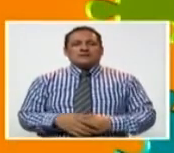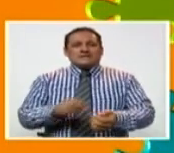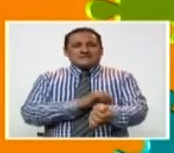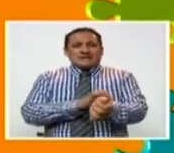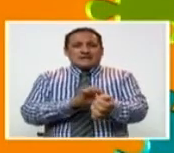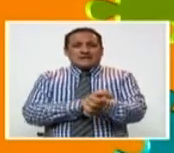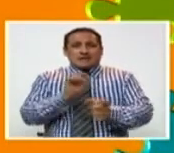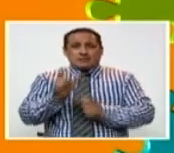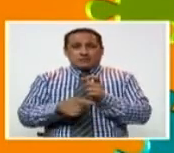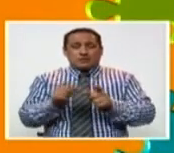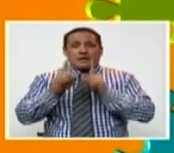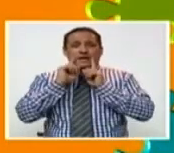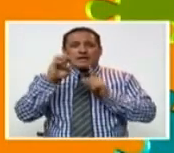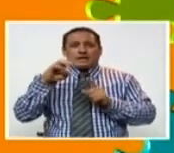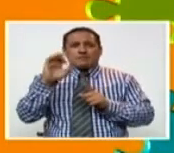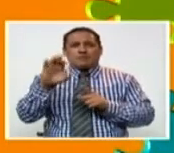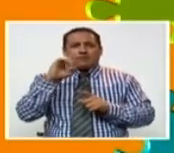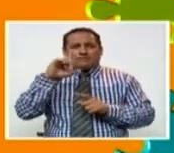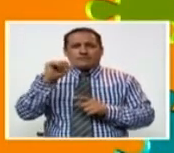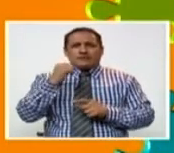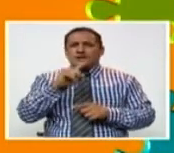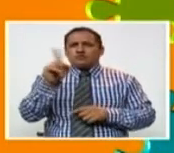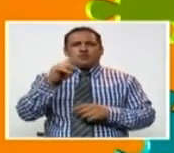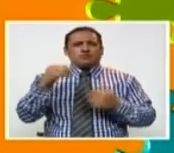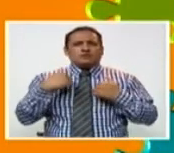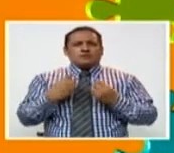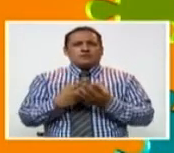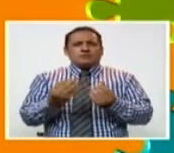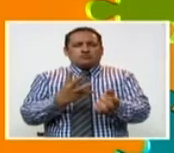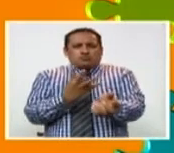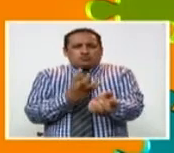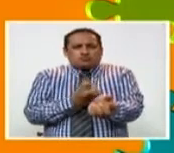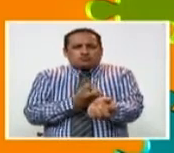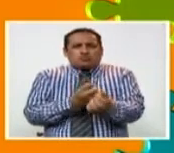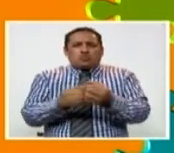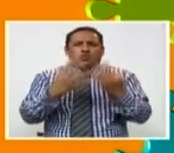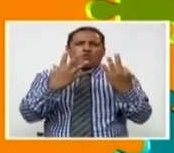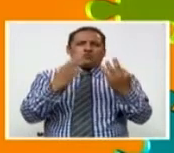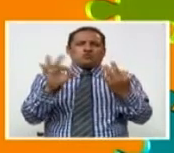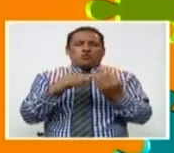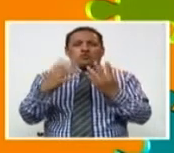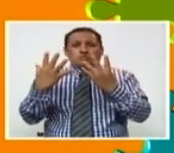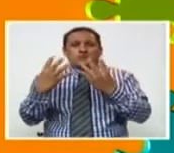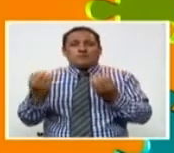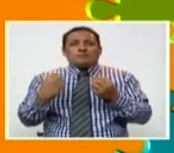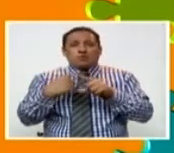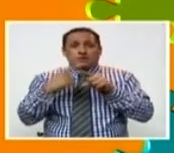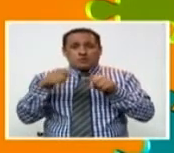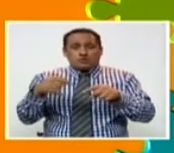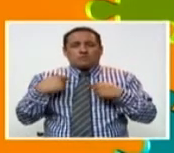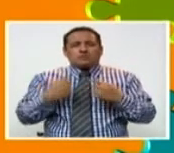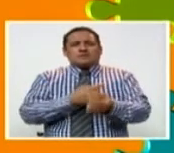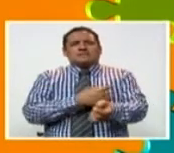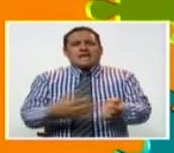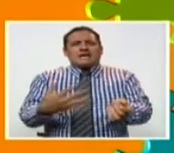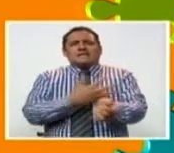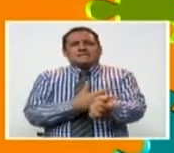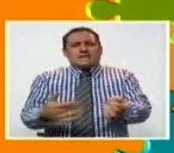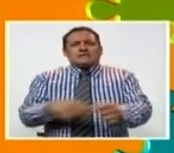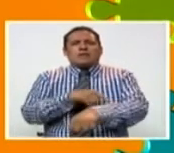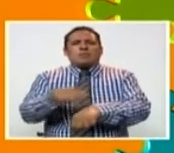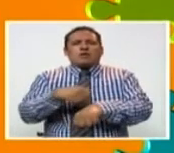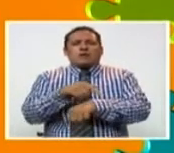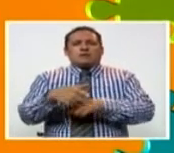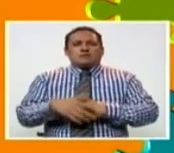La sangre de las personas con hemofilia no tiene suficiente factor de coagulación 8 o 9. Debido a esto, pueden sangrar